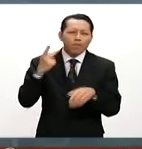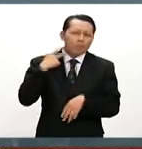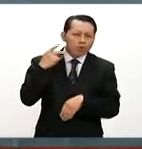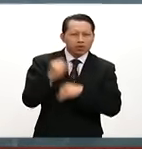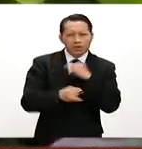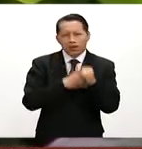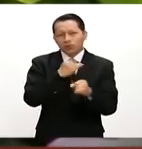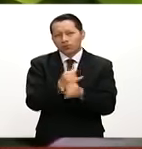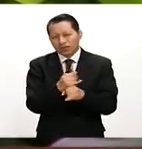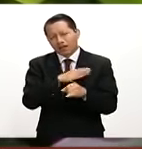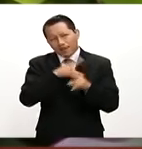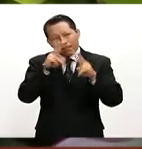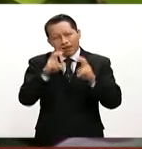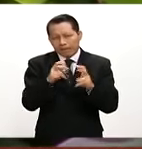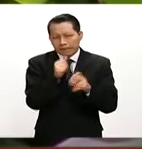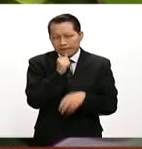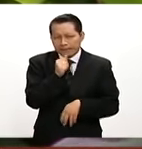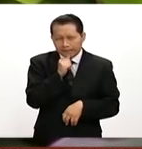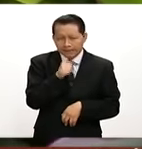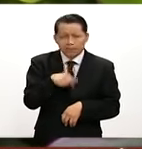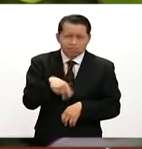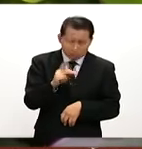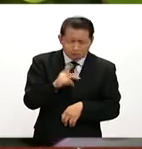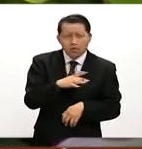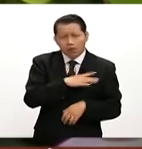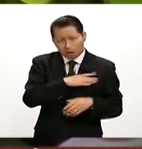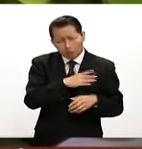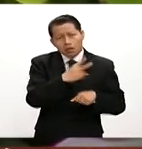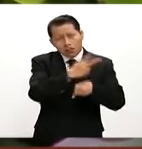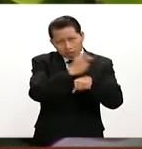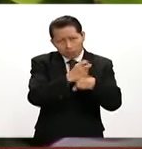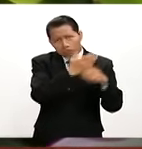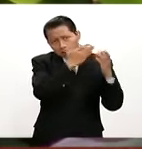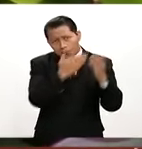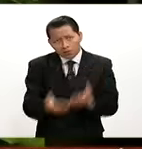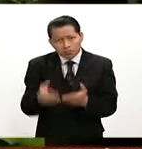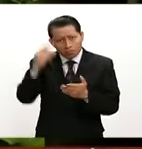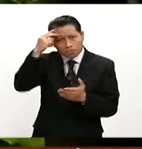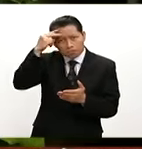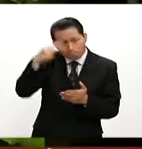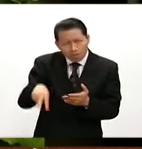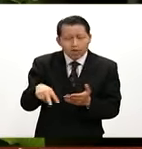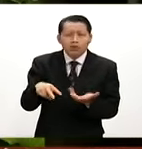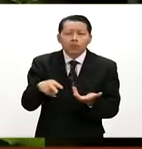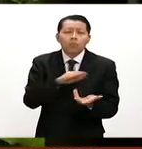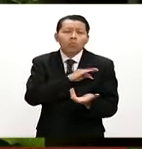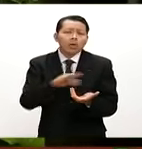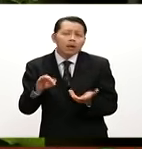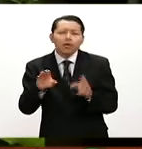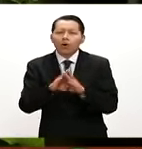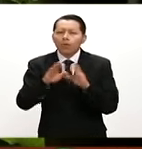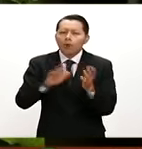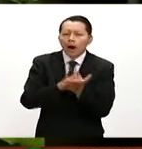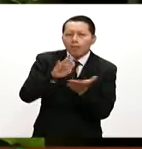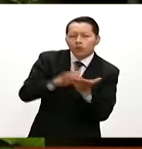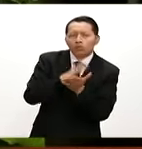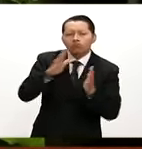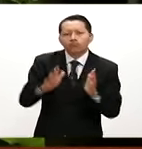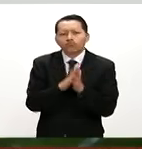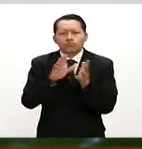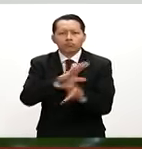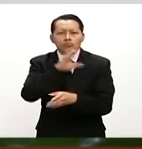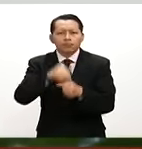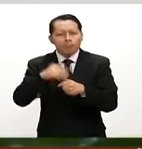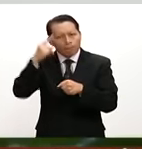internacional en ciertos temas, está aquí, se le invita para que colabore en términos de esta gobernanza económica global.